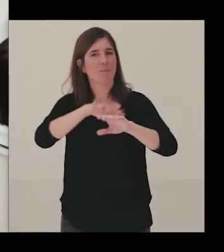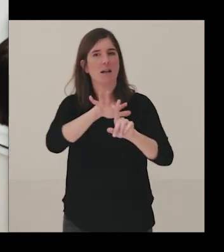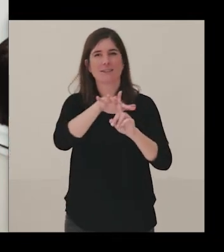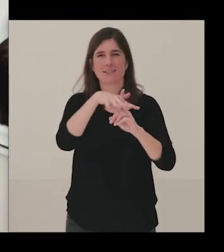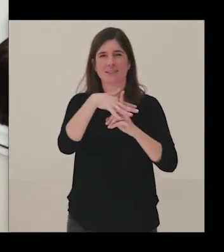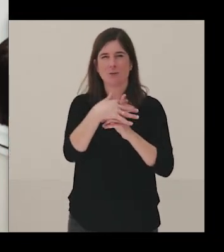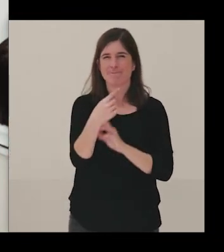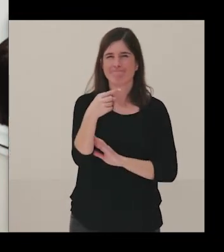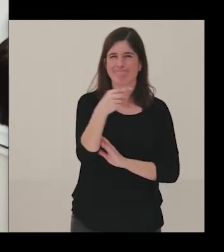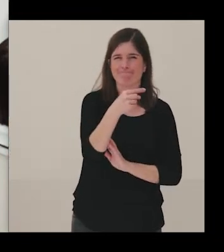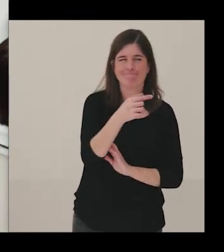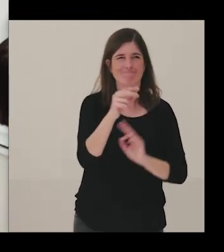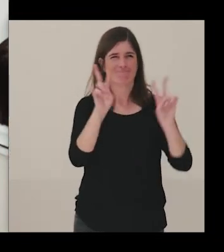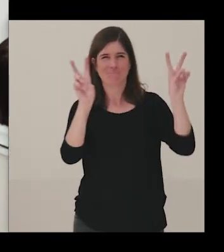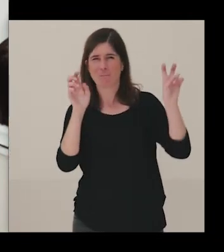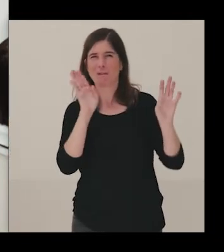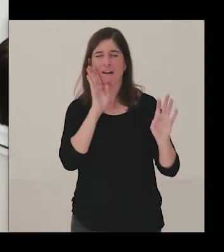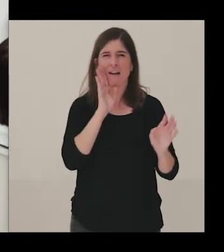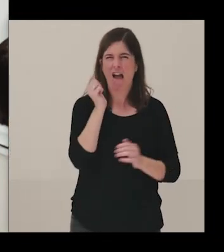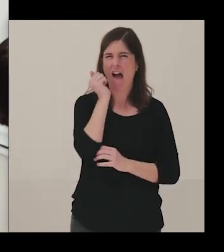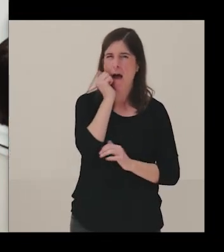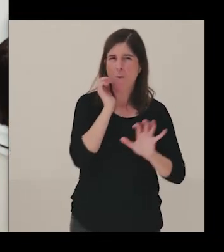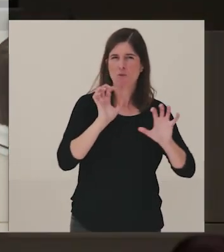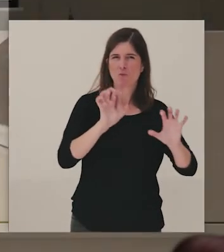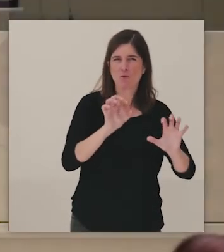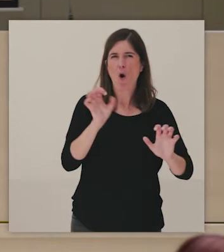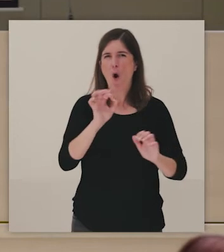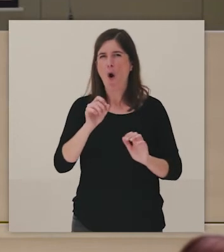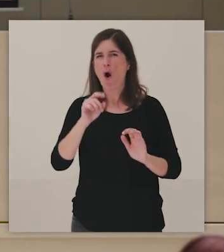para abordar todos estos temas, ¿no?